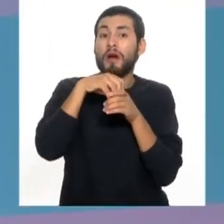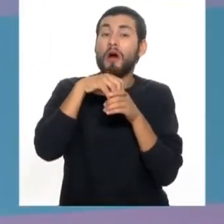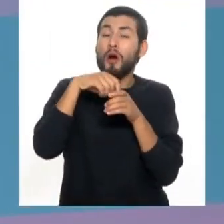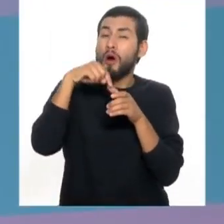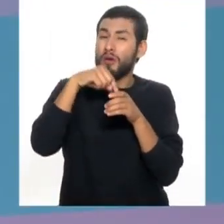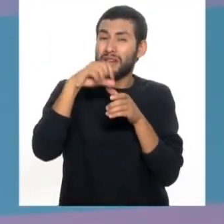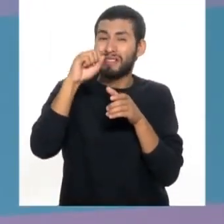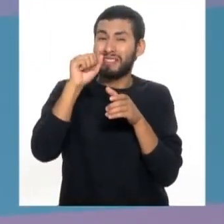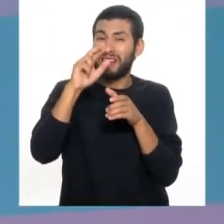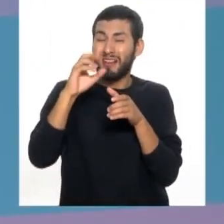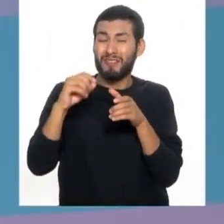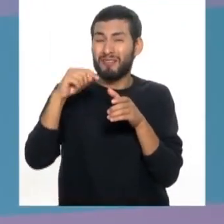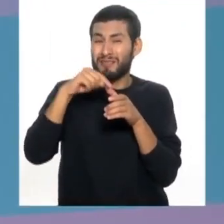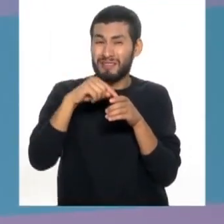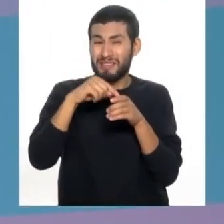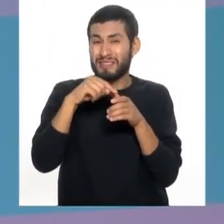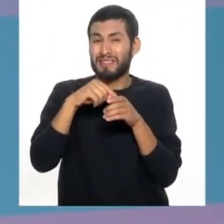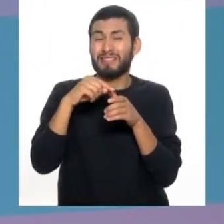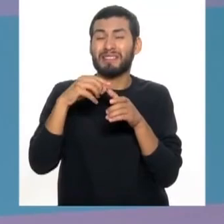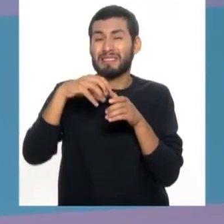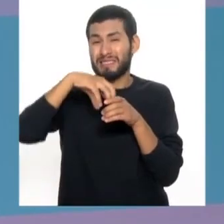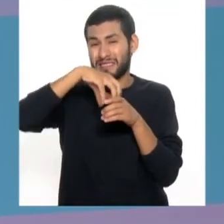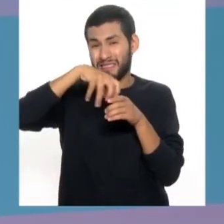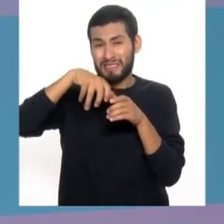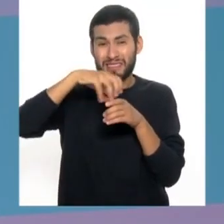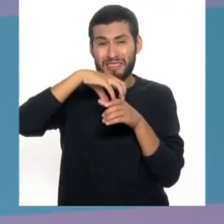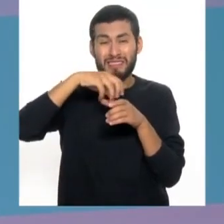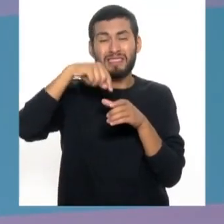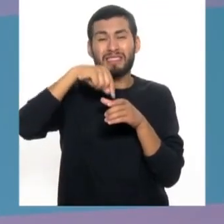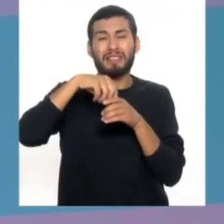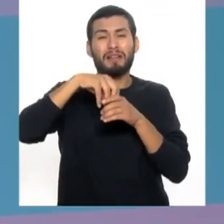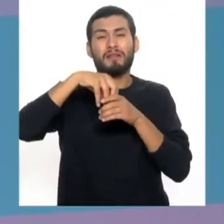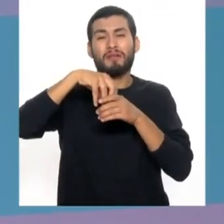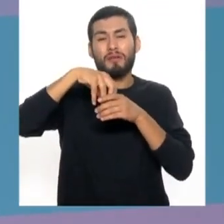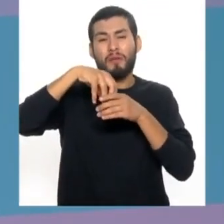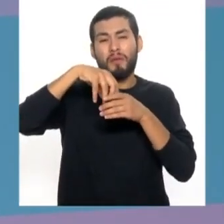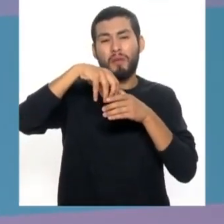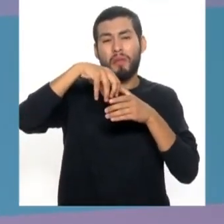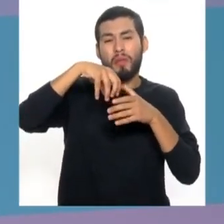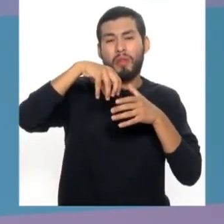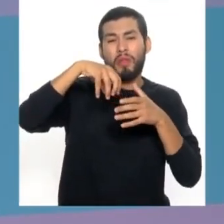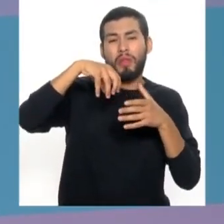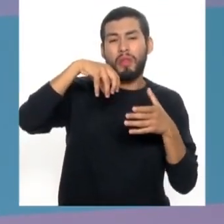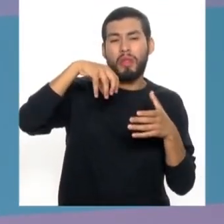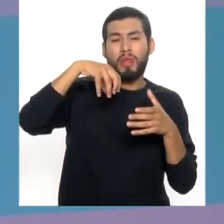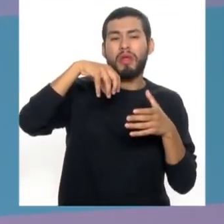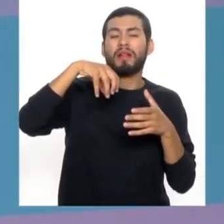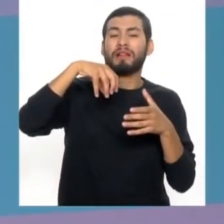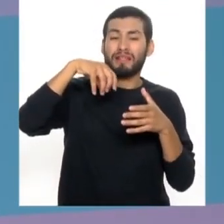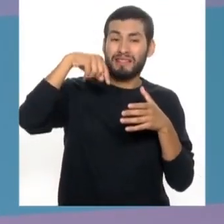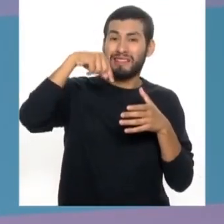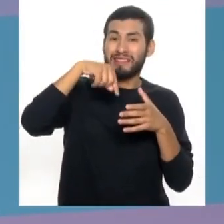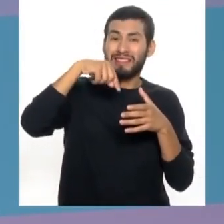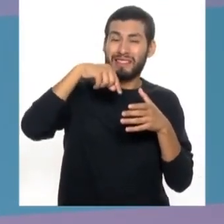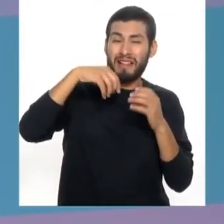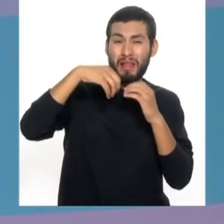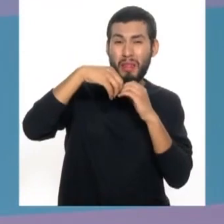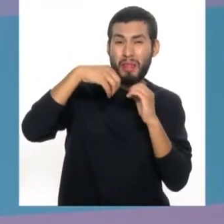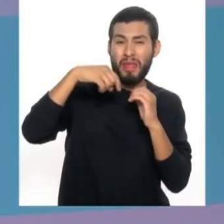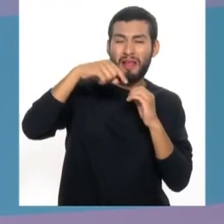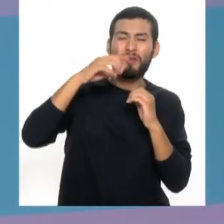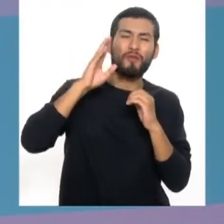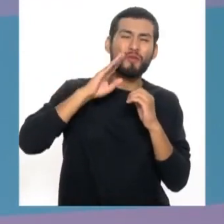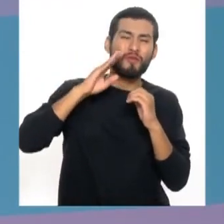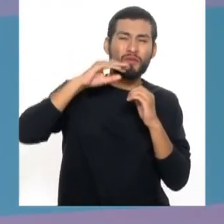acumulando el sarro dental alrededor de la encía, la encía se va separando del diente. Y ahí se va acumulando restos de bacterias,